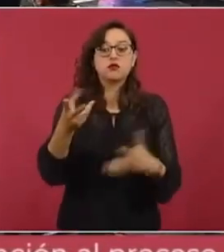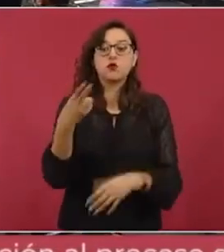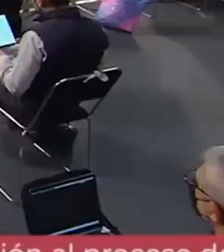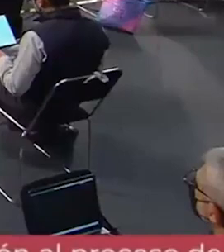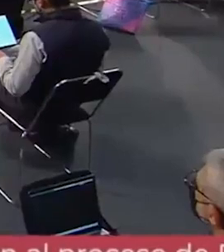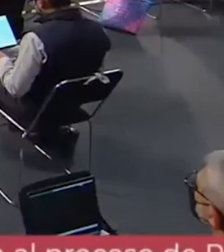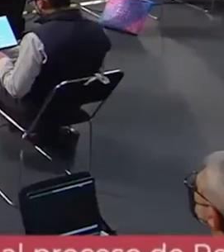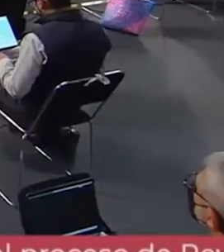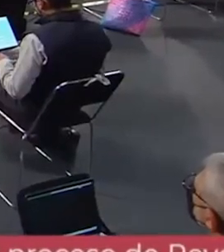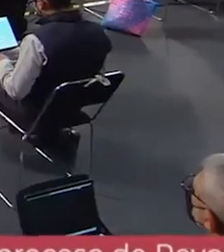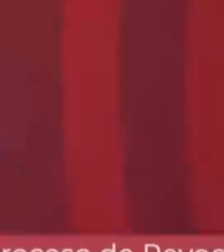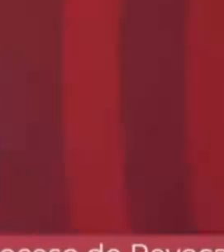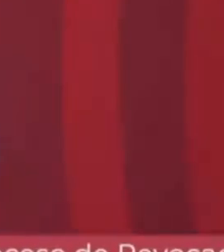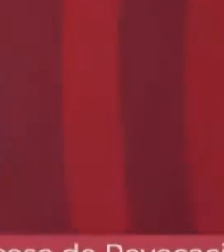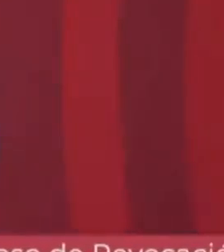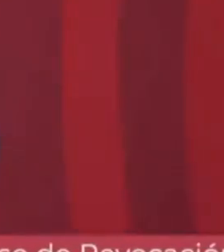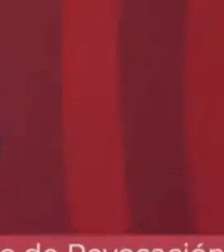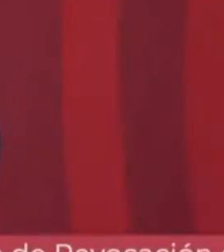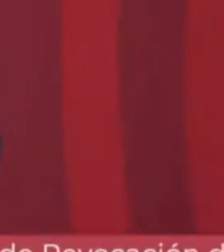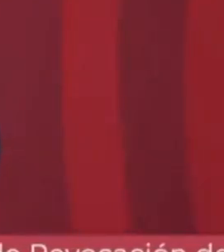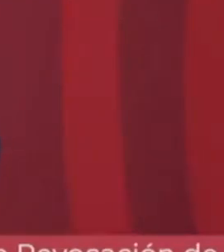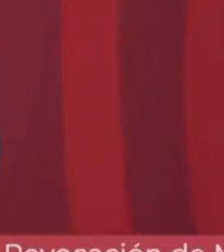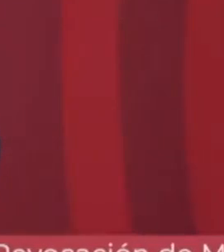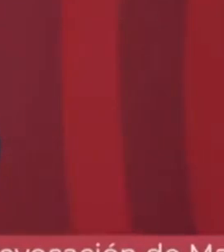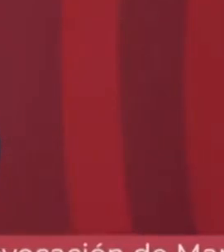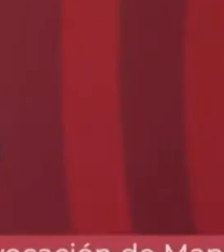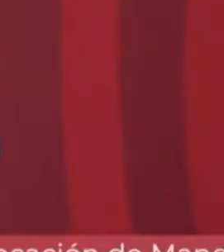Para hacer negocio, para robar.